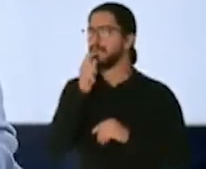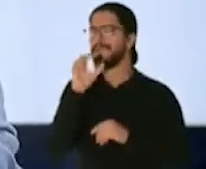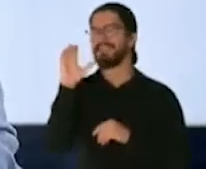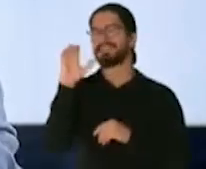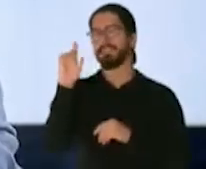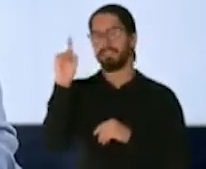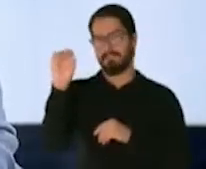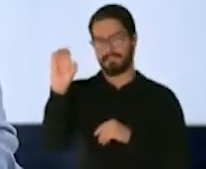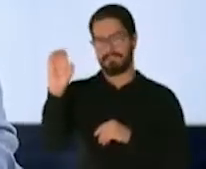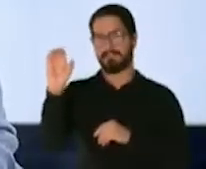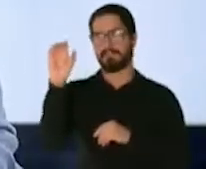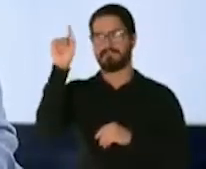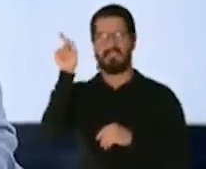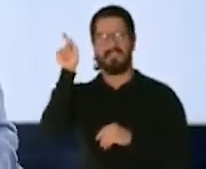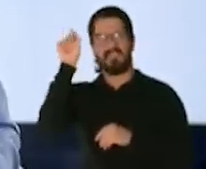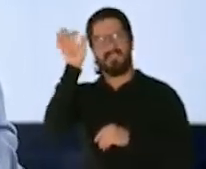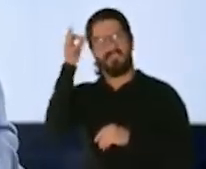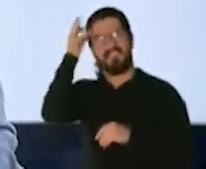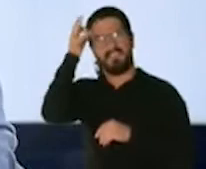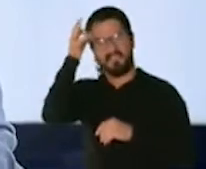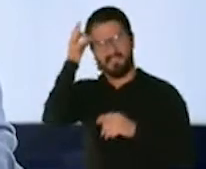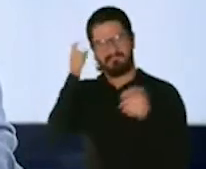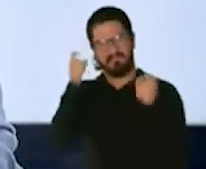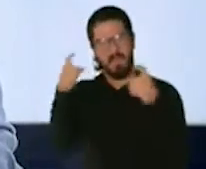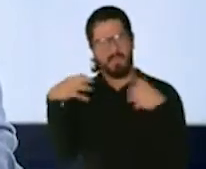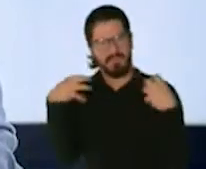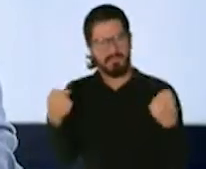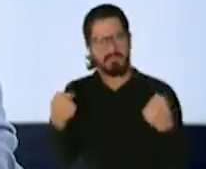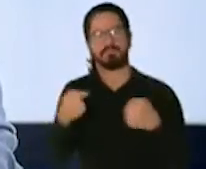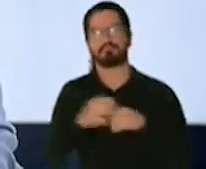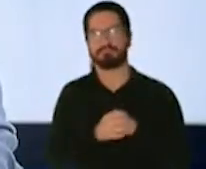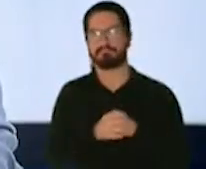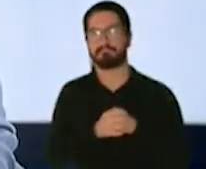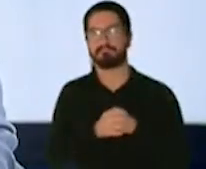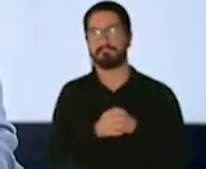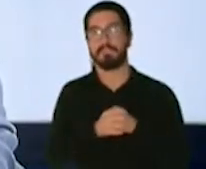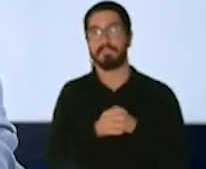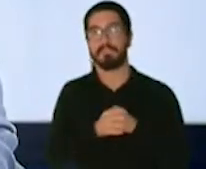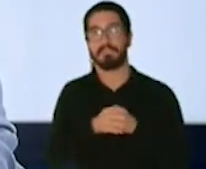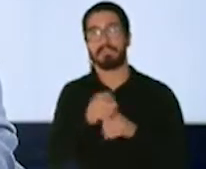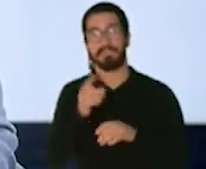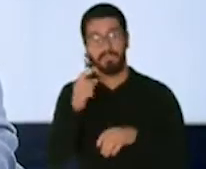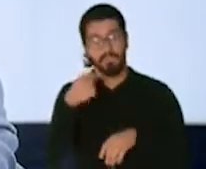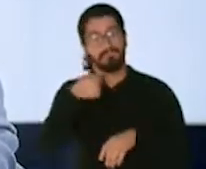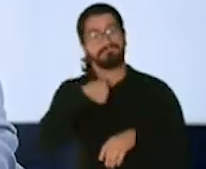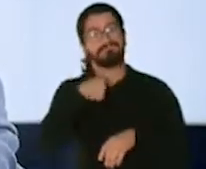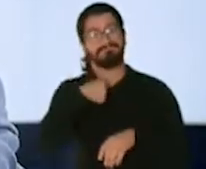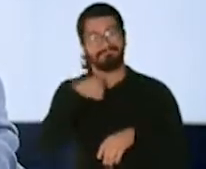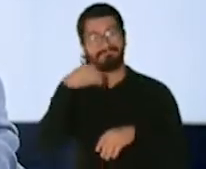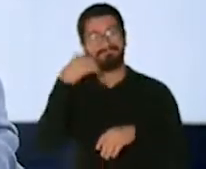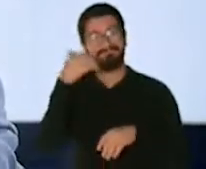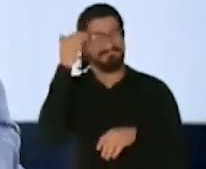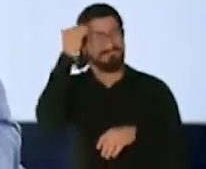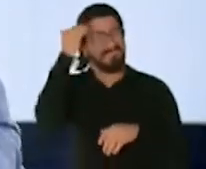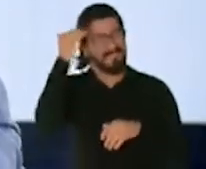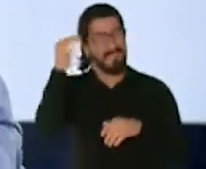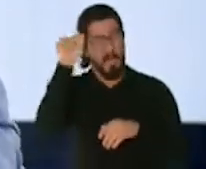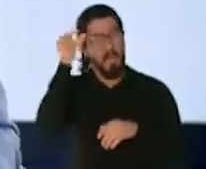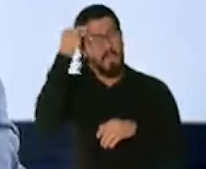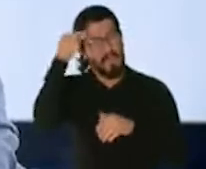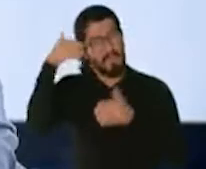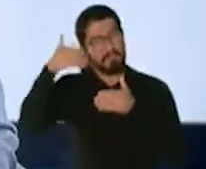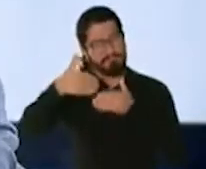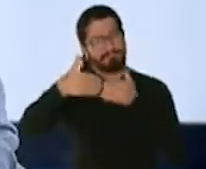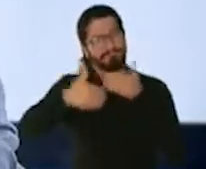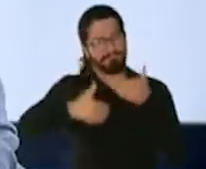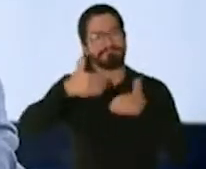nos estamos inventando. De mi parte, yo me siento que el gobierno se está organizando bien a base de